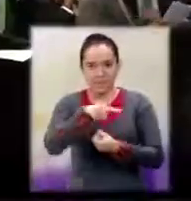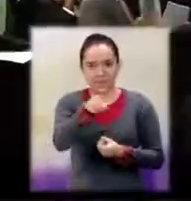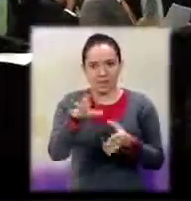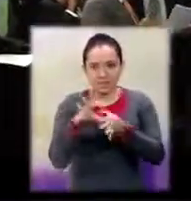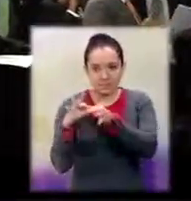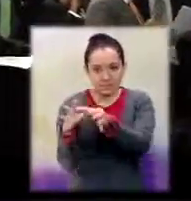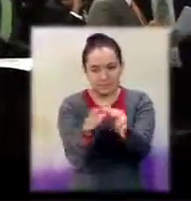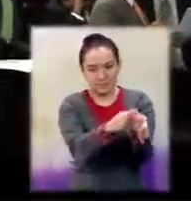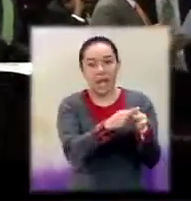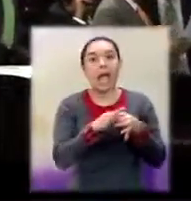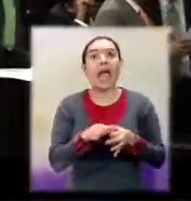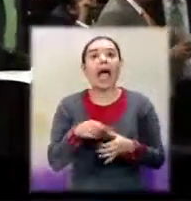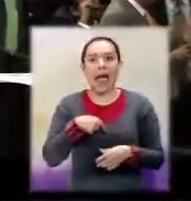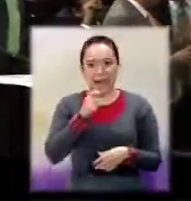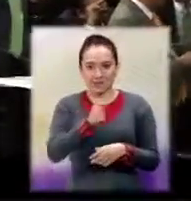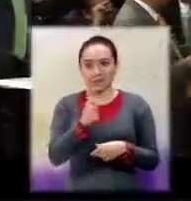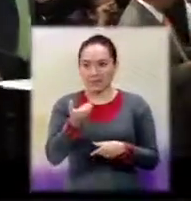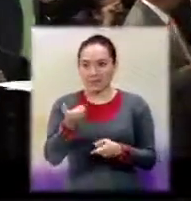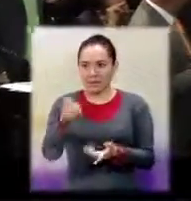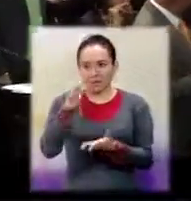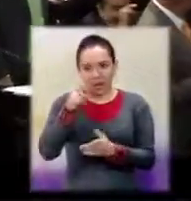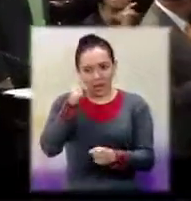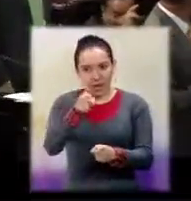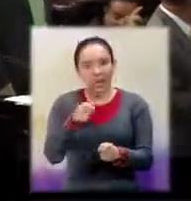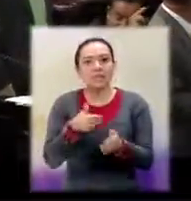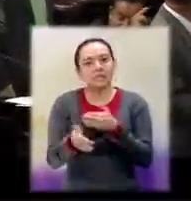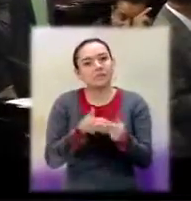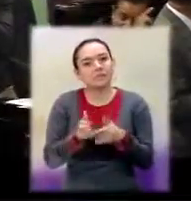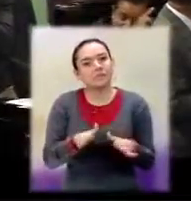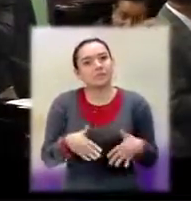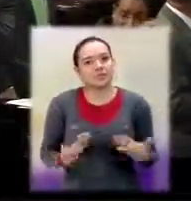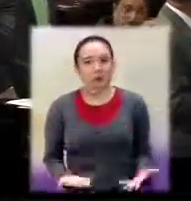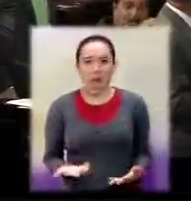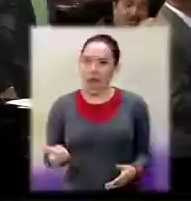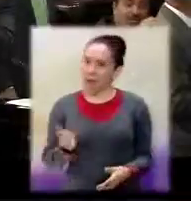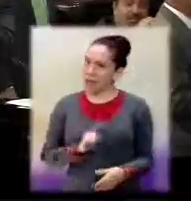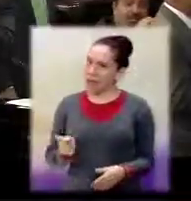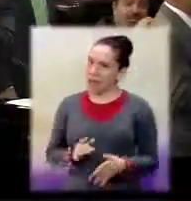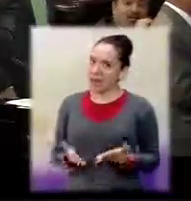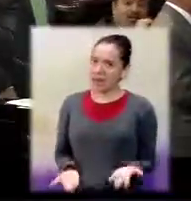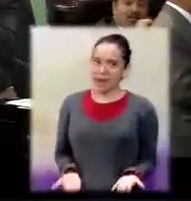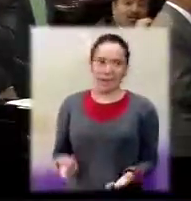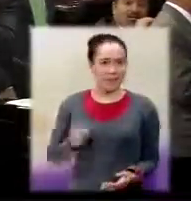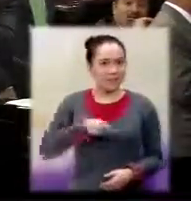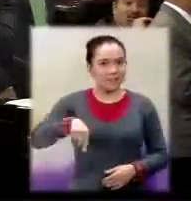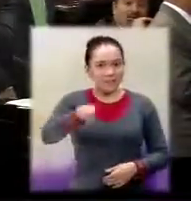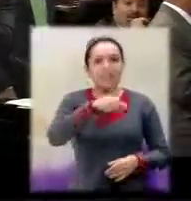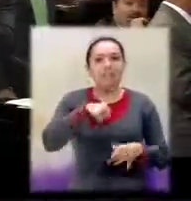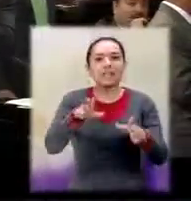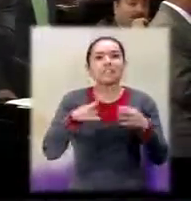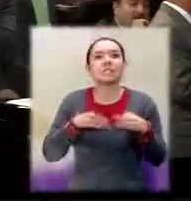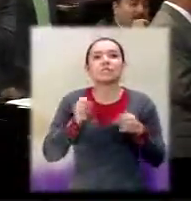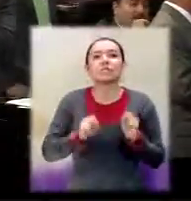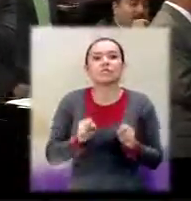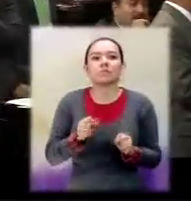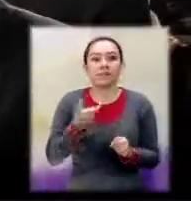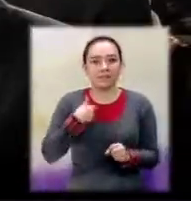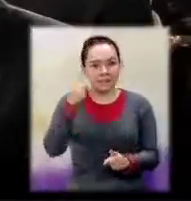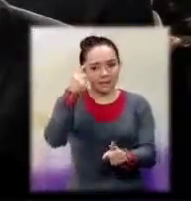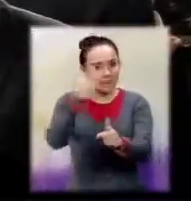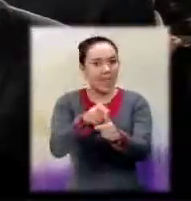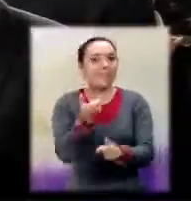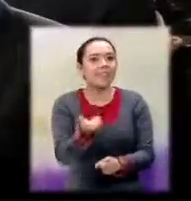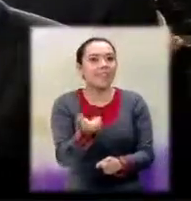Y fue profético cuando dijimos que su candidato se le decía el bonsai, porque no va a crecer y solo pisto vale.